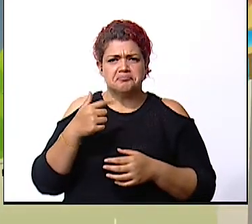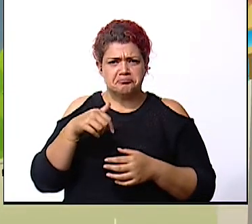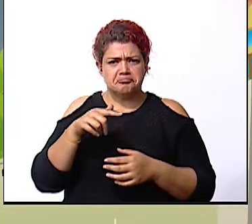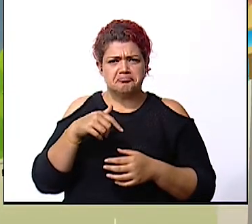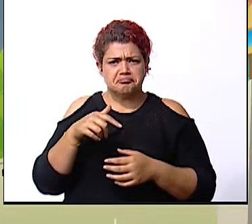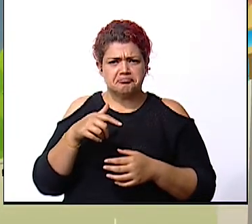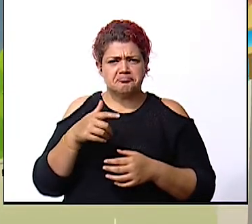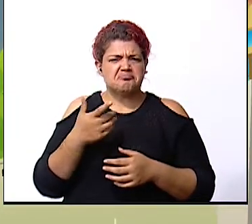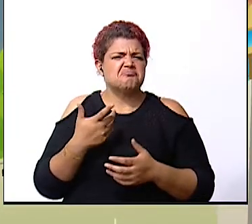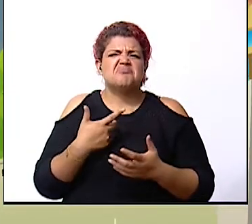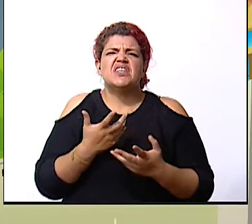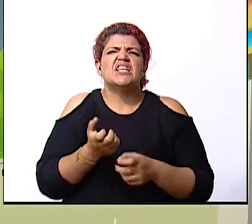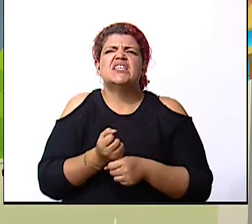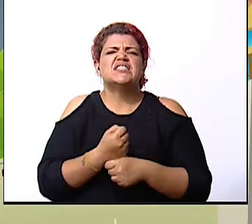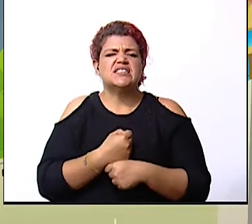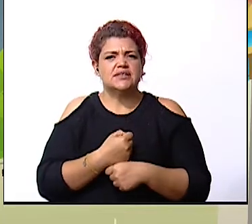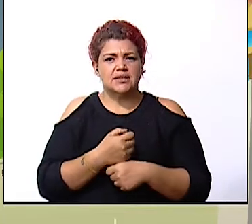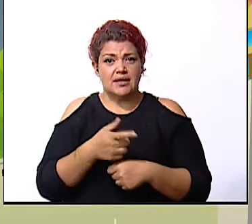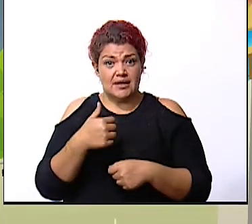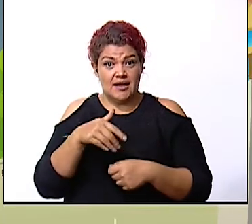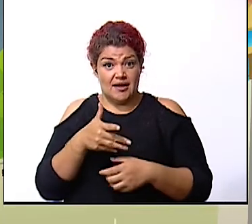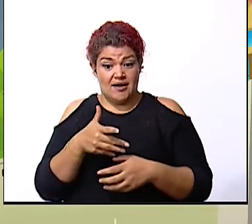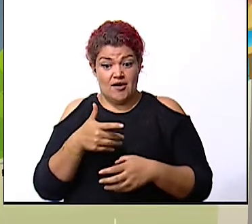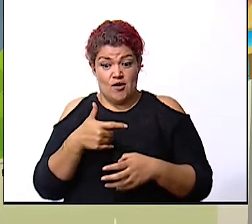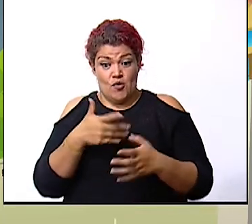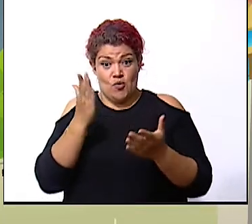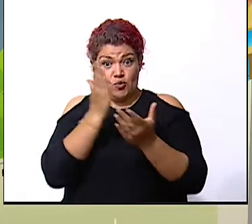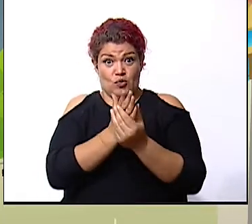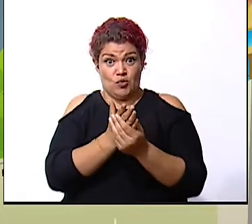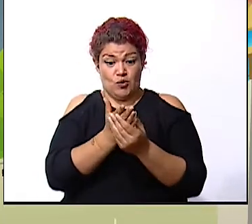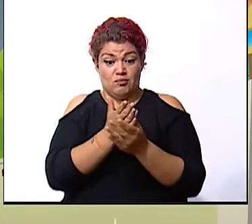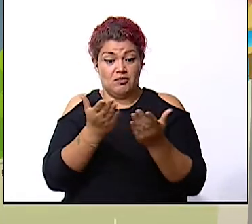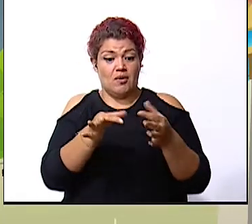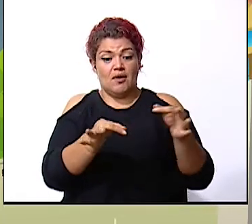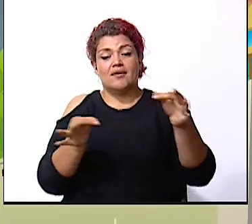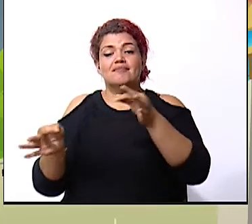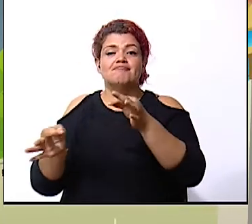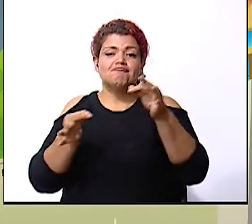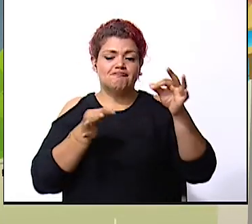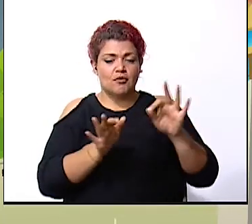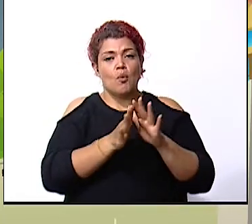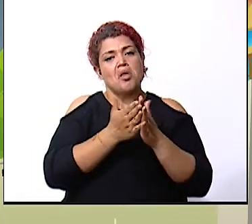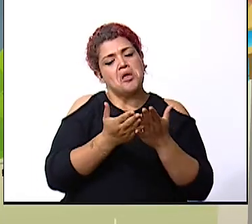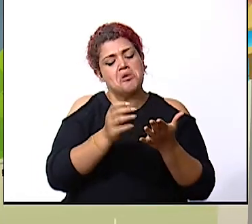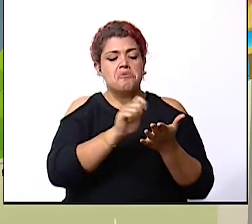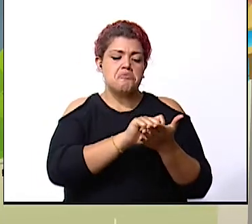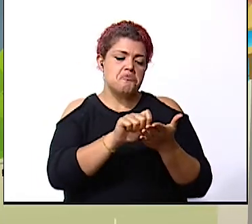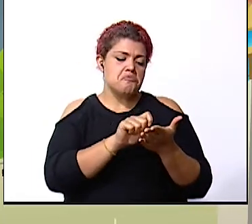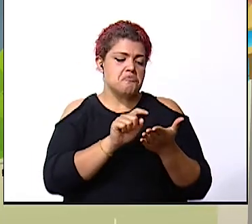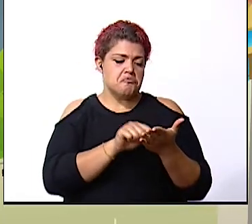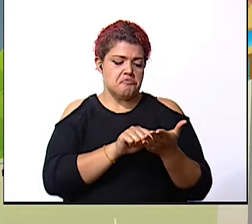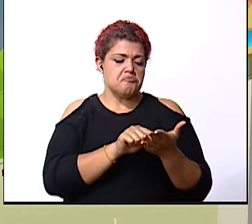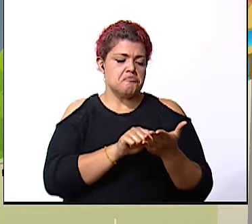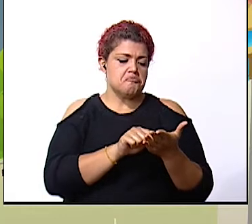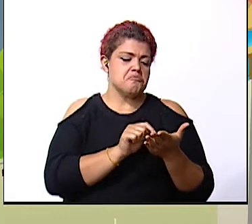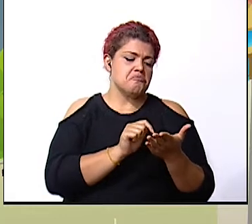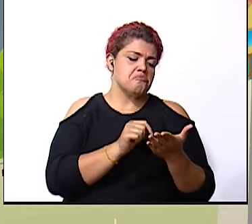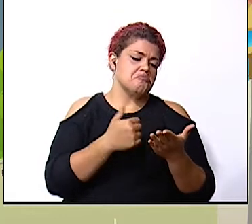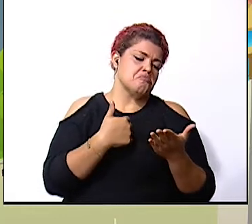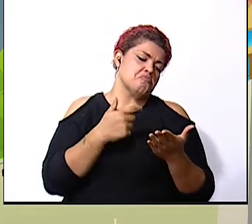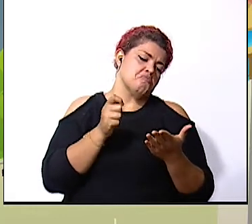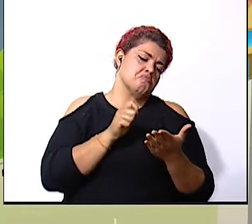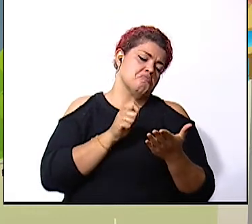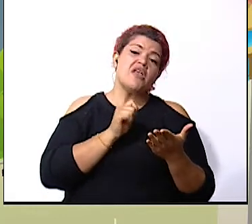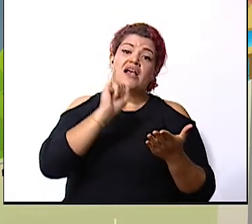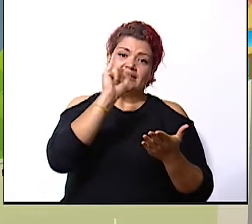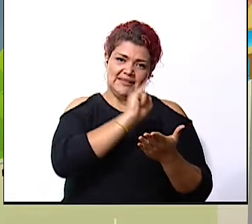qué vamos a hacer vamos a tomar el folder o el cuaderno o la hojita y vamos